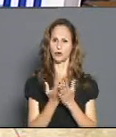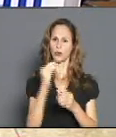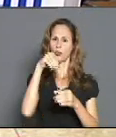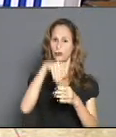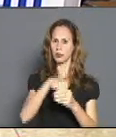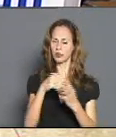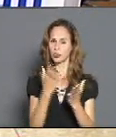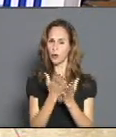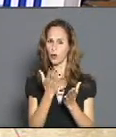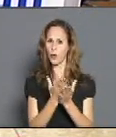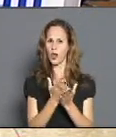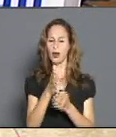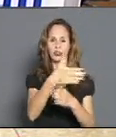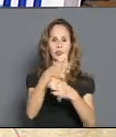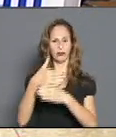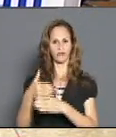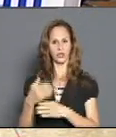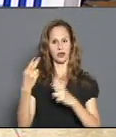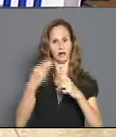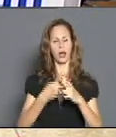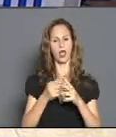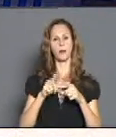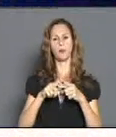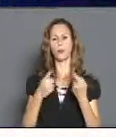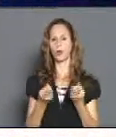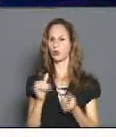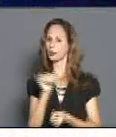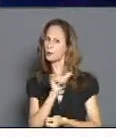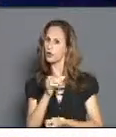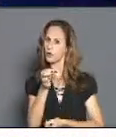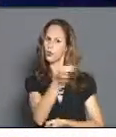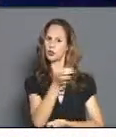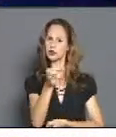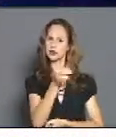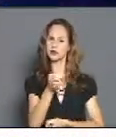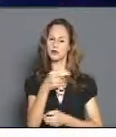en la provincia, ya en la provincia, porque bueno, los demás municipios también se hizo.